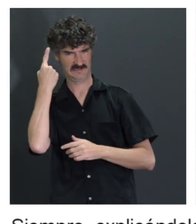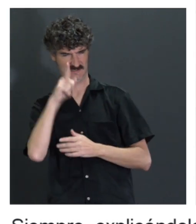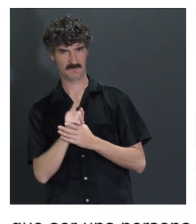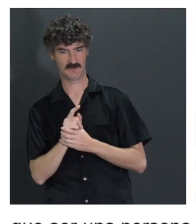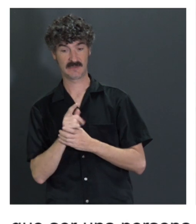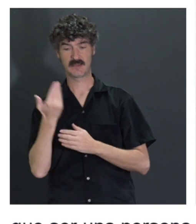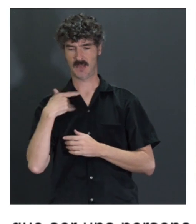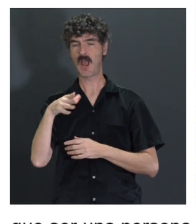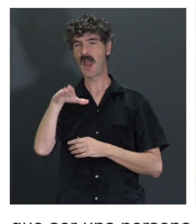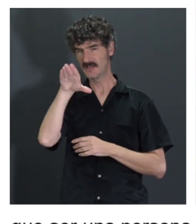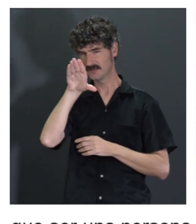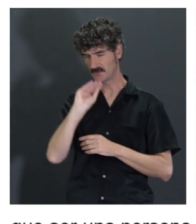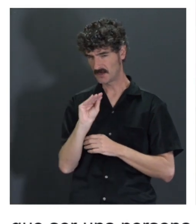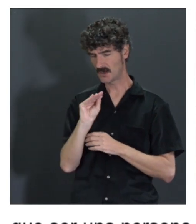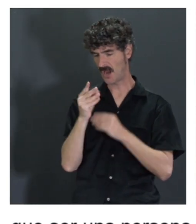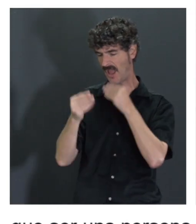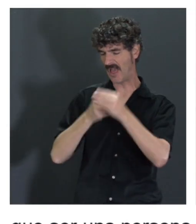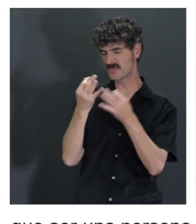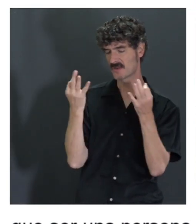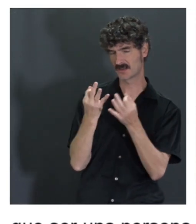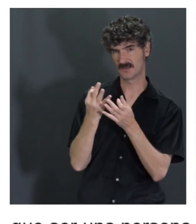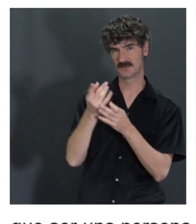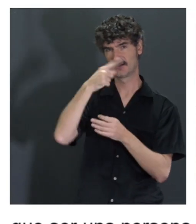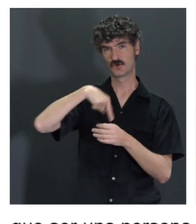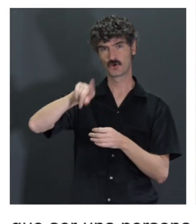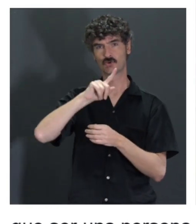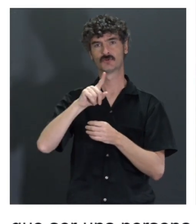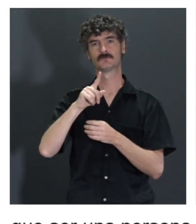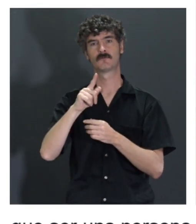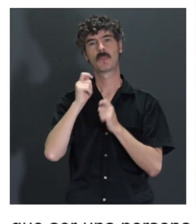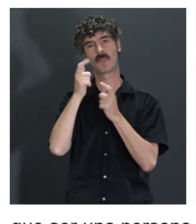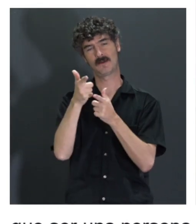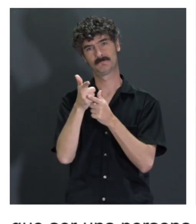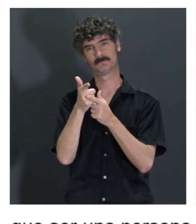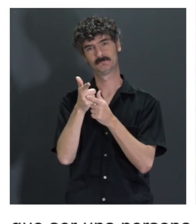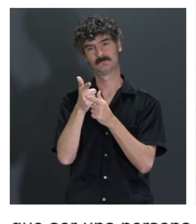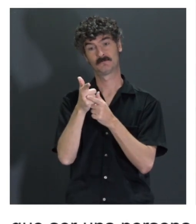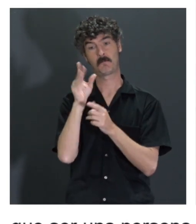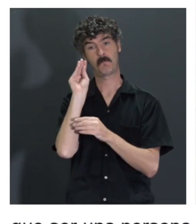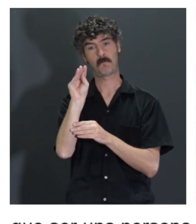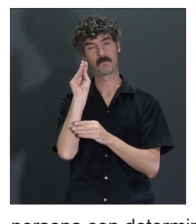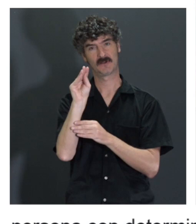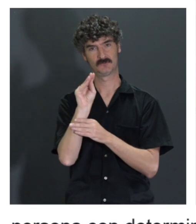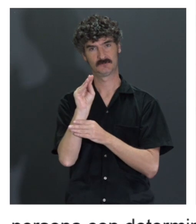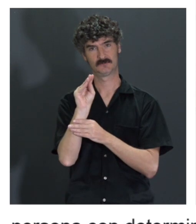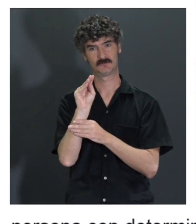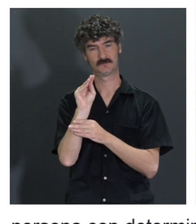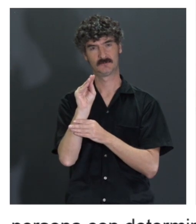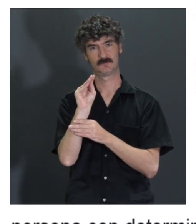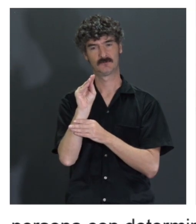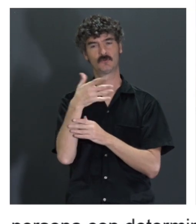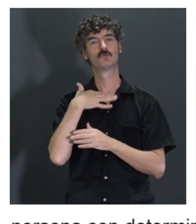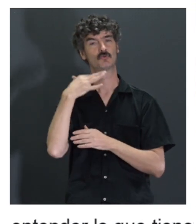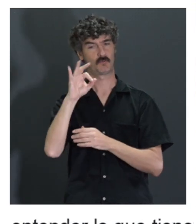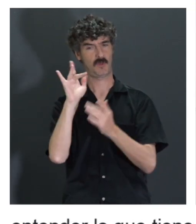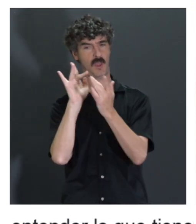Entonces tiene que entender qué es lo que tiene que hacer. Nosotros se ponemos de la manera... O sea, cuando le preguntas, cuando llegas al nodo y tú